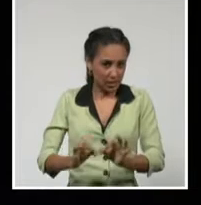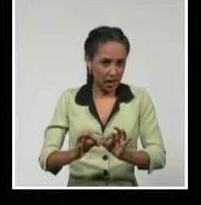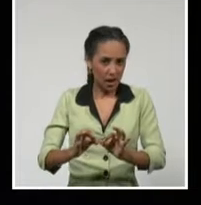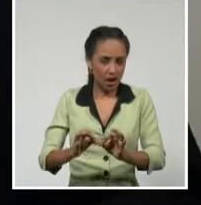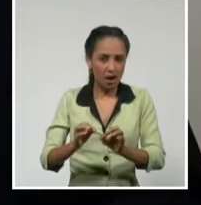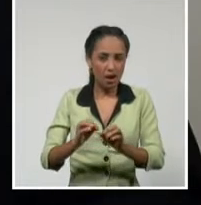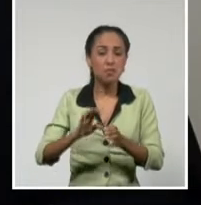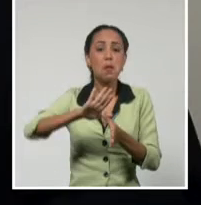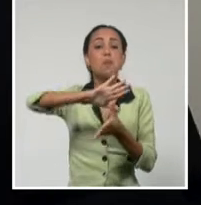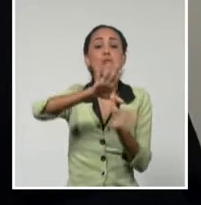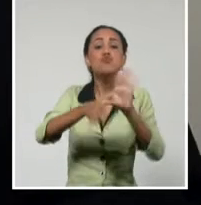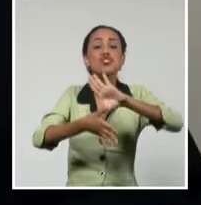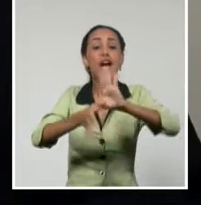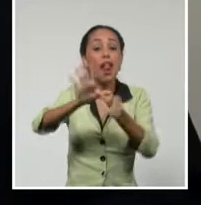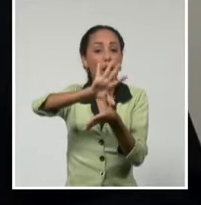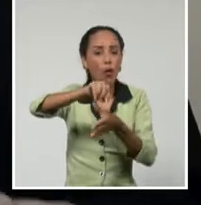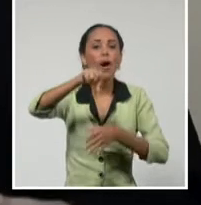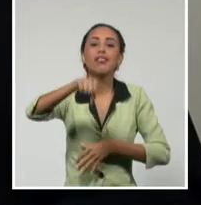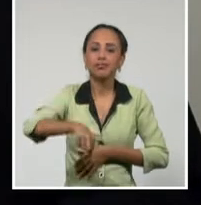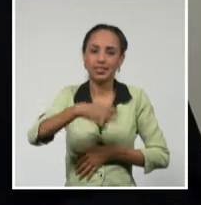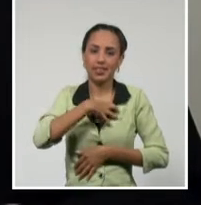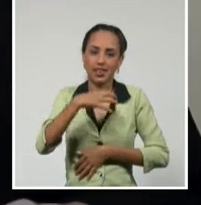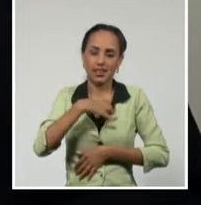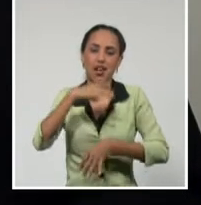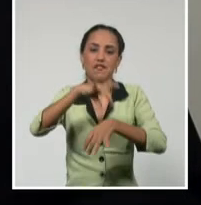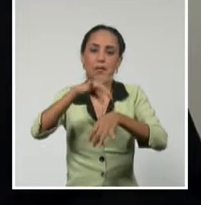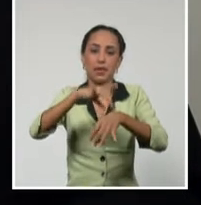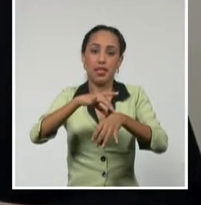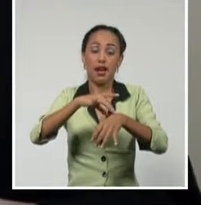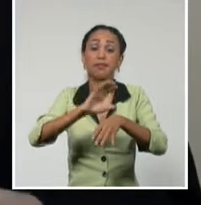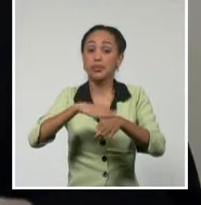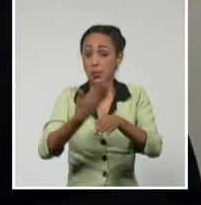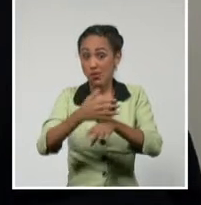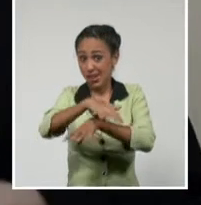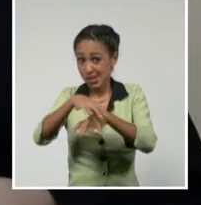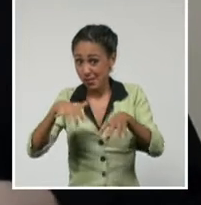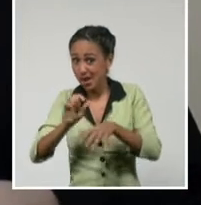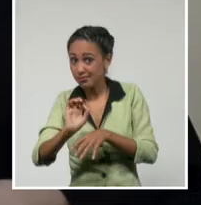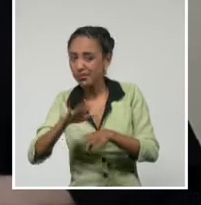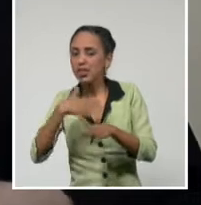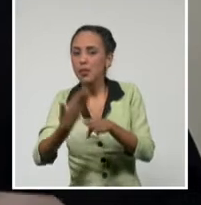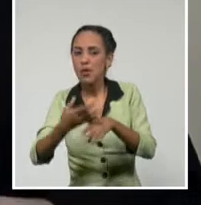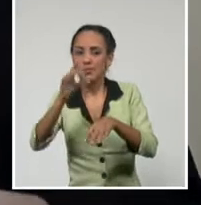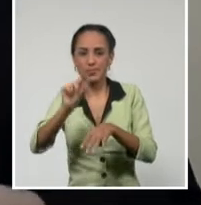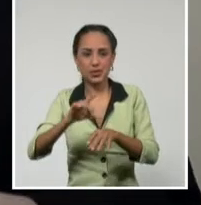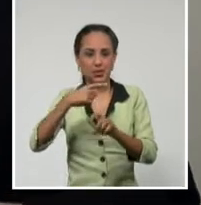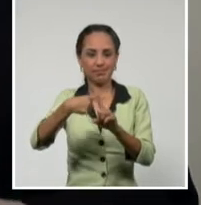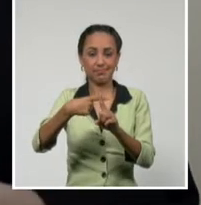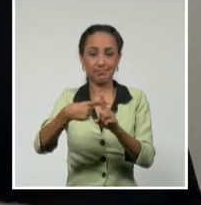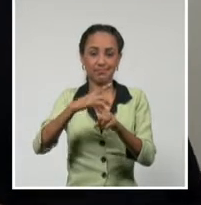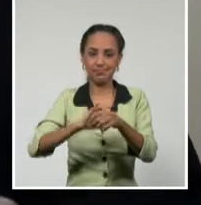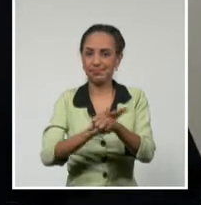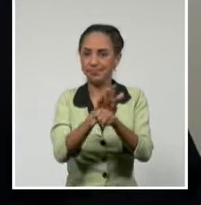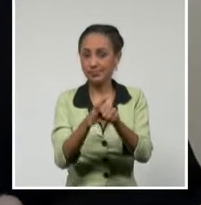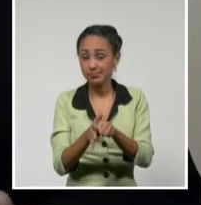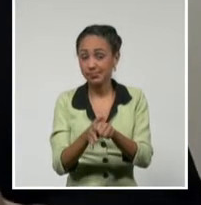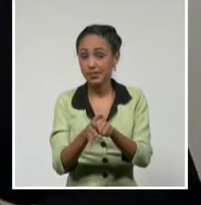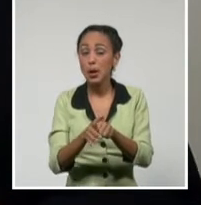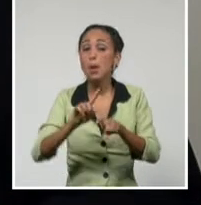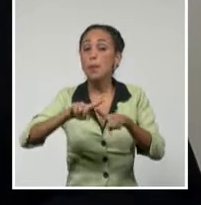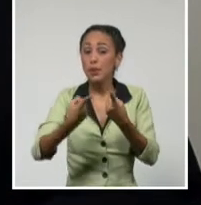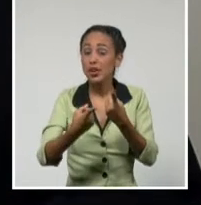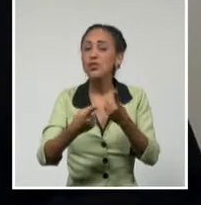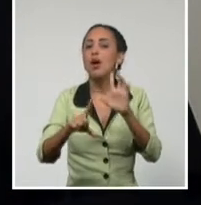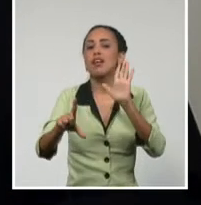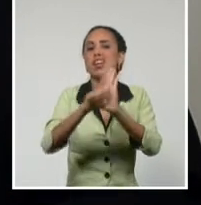murciélagos. A partir de estos resultados, crecieron las alarmas sobre las leyes que prohíben la venta del pangolín una especie en